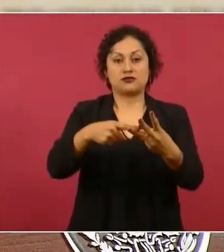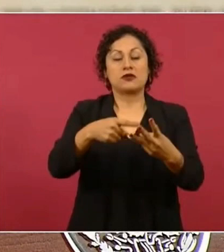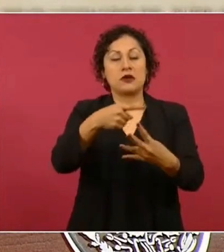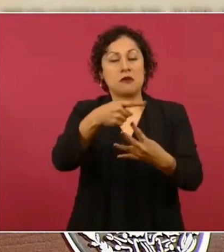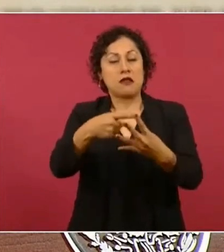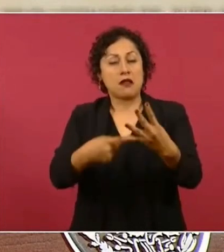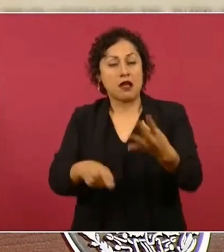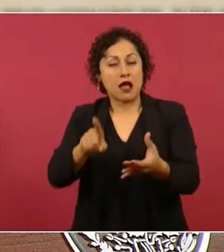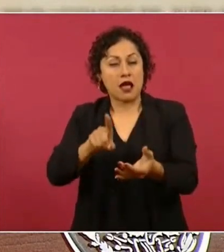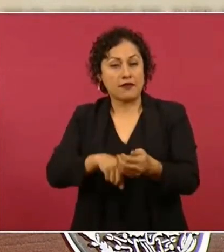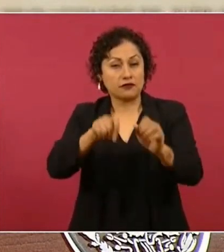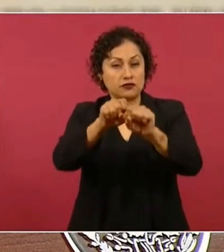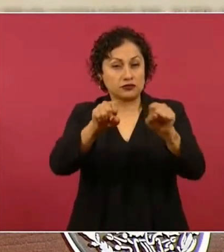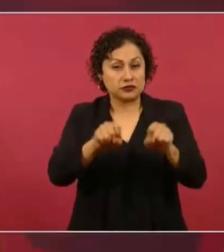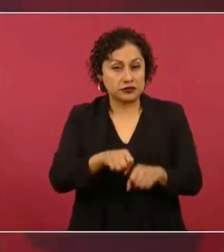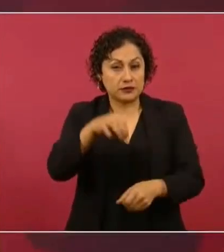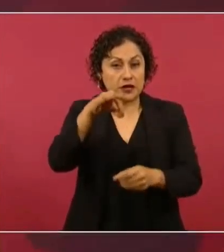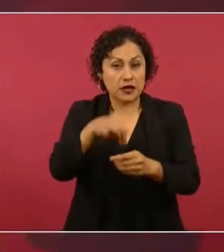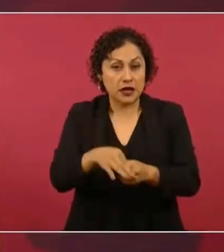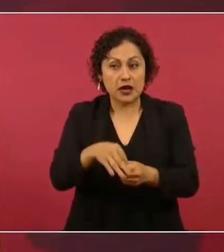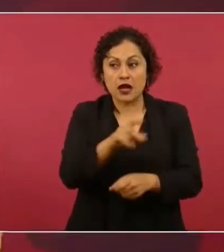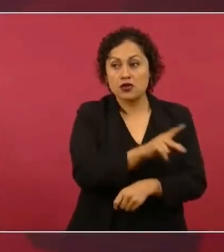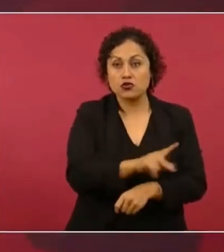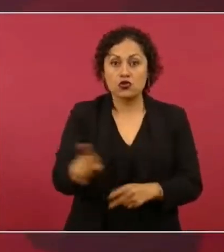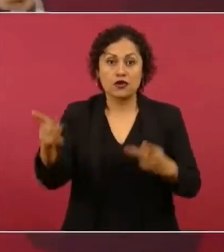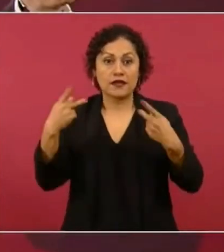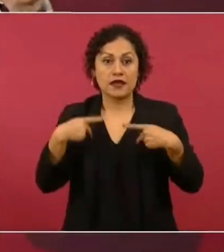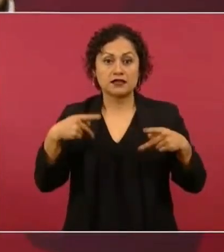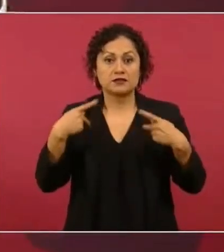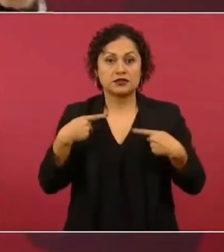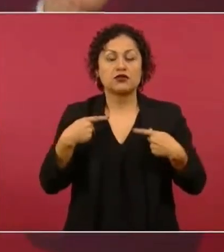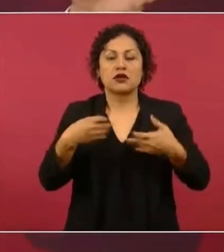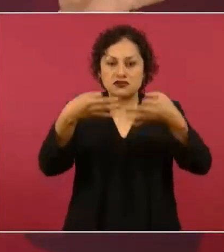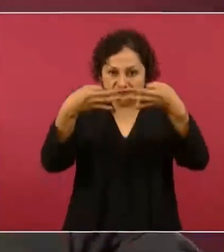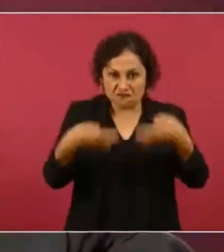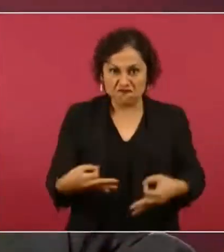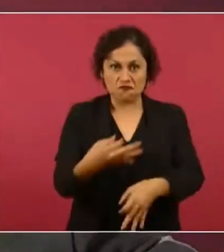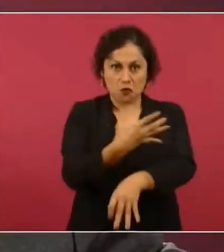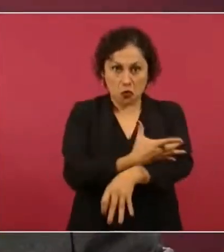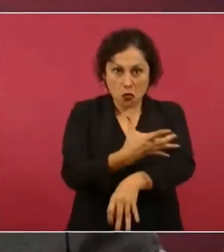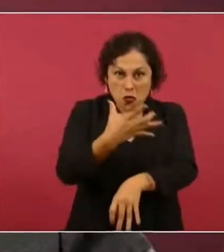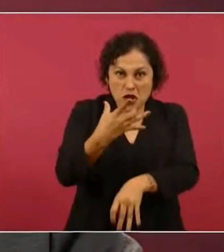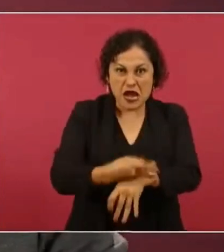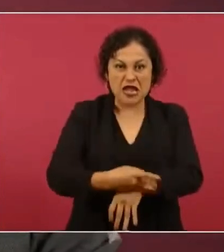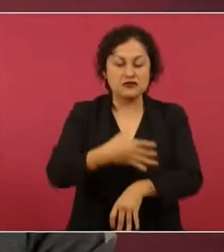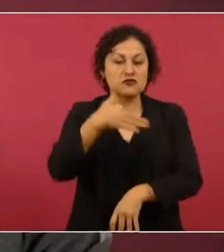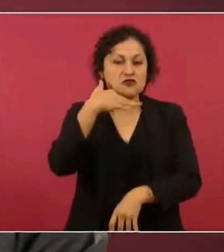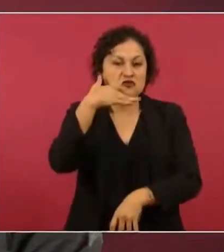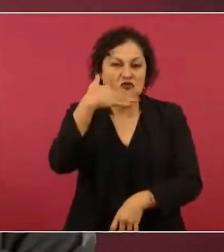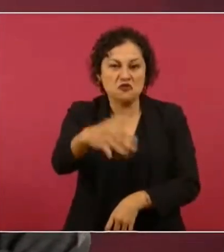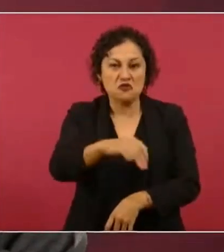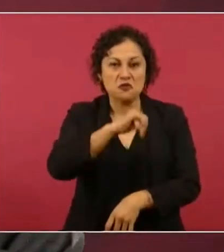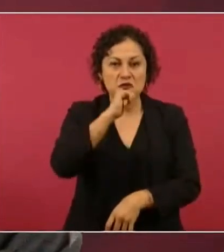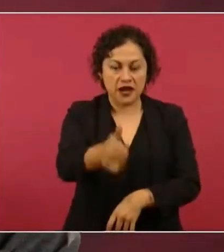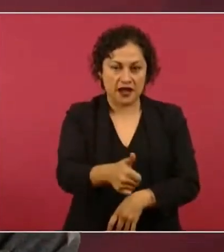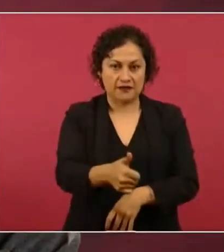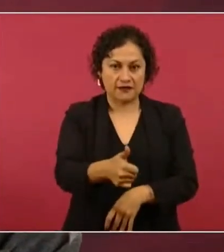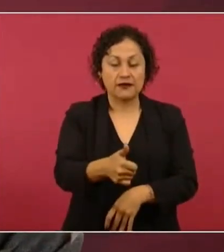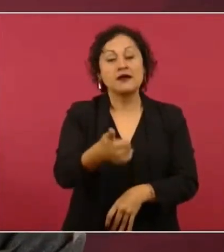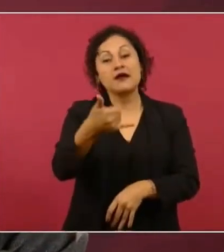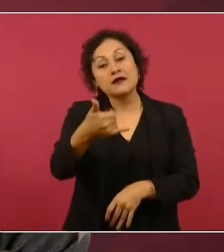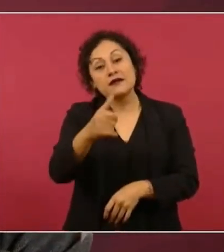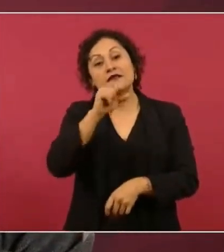incorruptibles, y que no cuesten tanto los aparatos burocráticos,